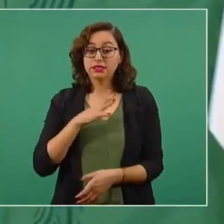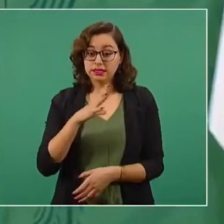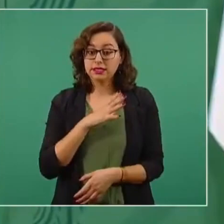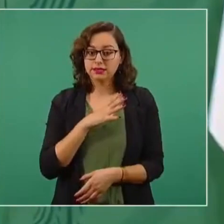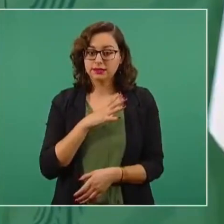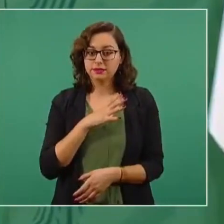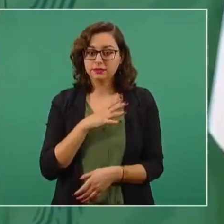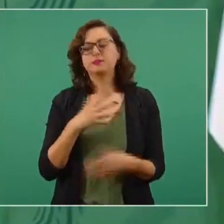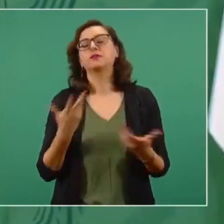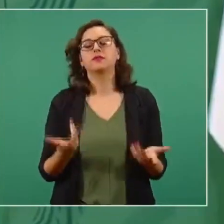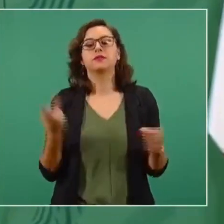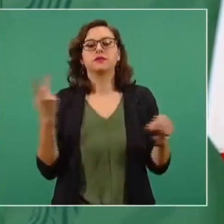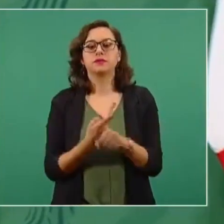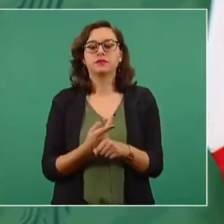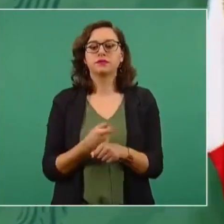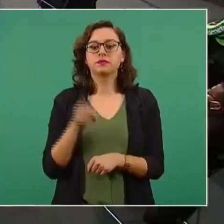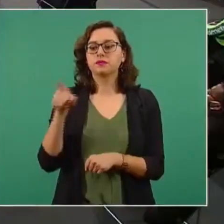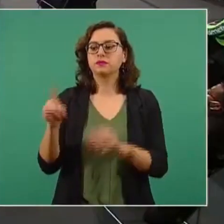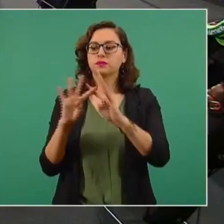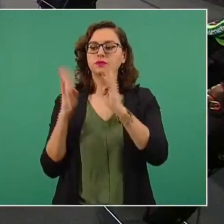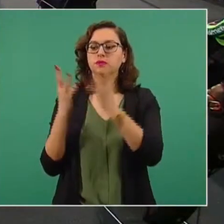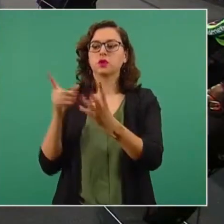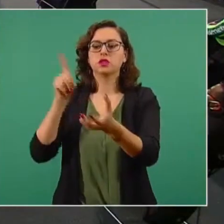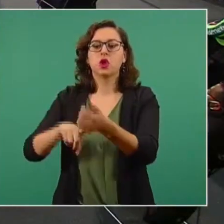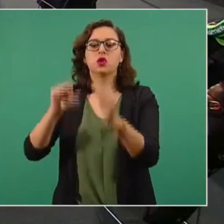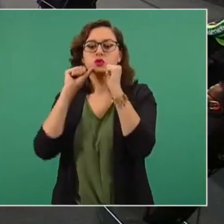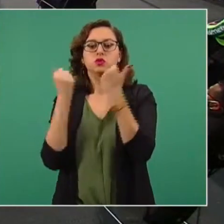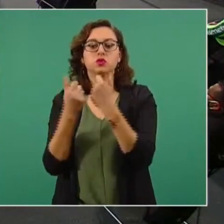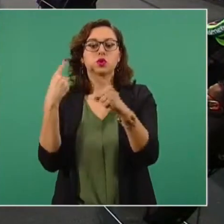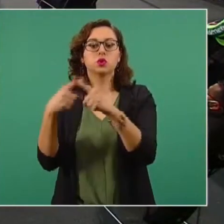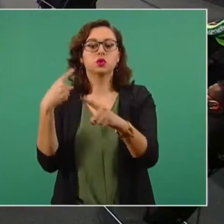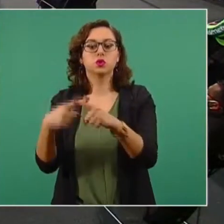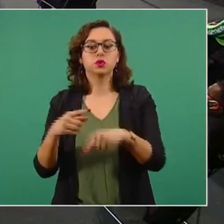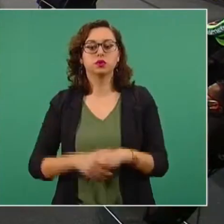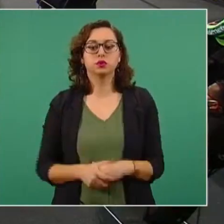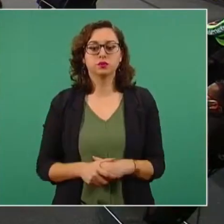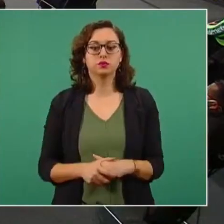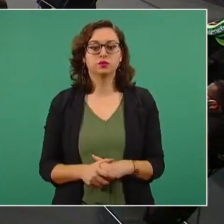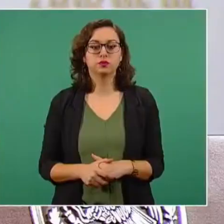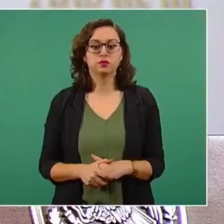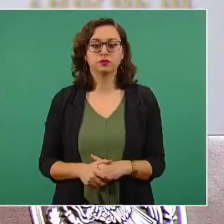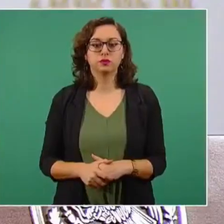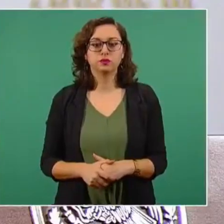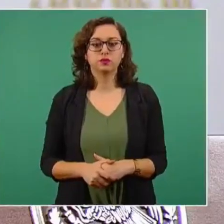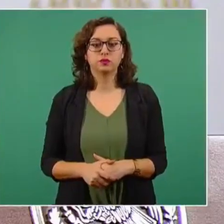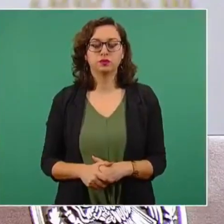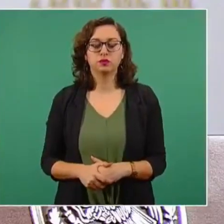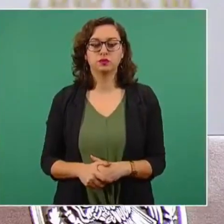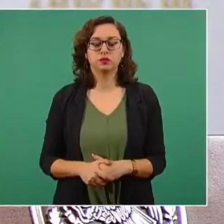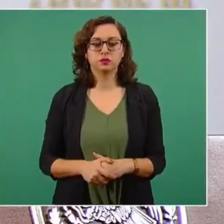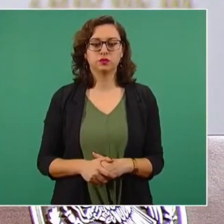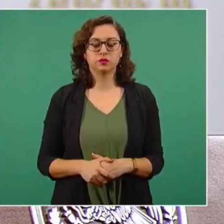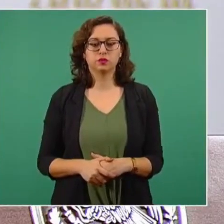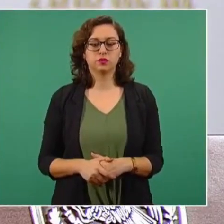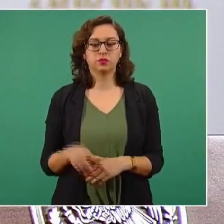¿quiénes son los del consejo? ¿No tienes ahí la lista?, consejo consultivo de este grupo.